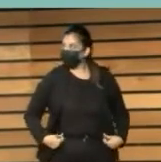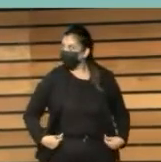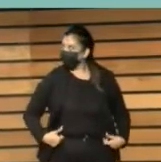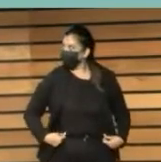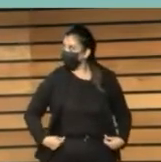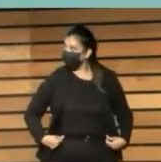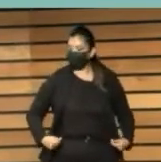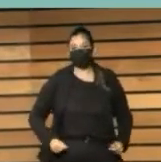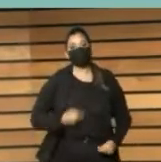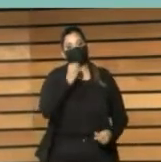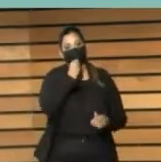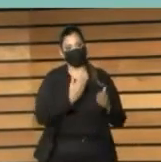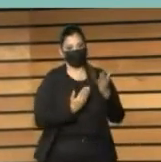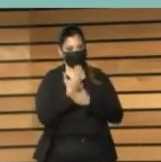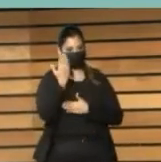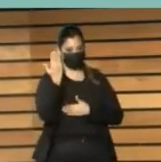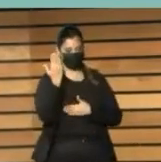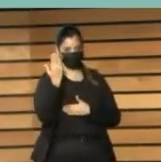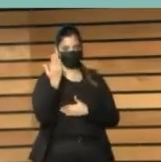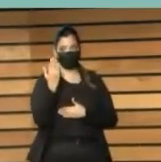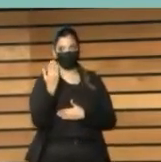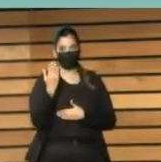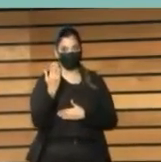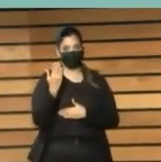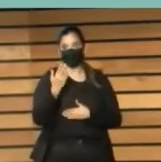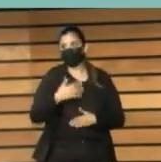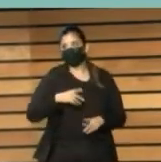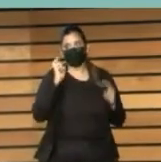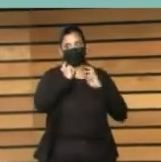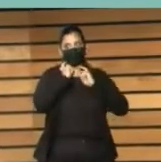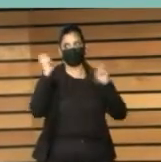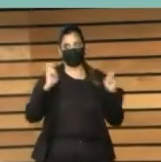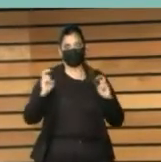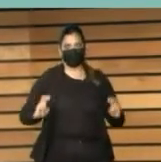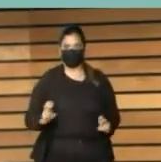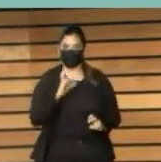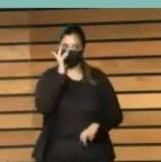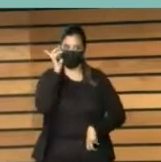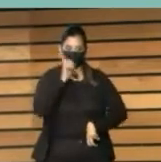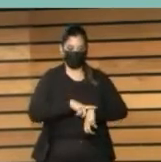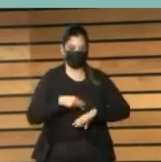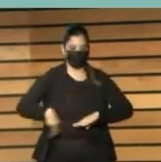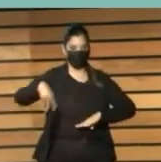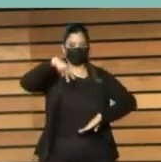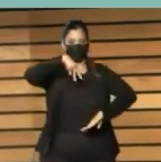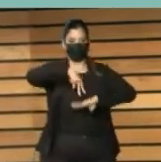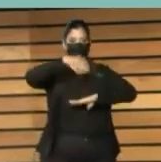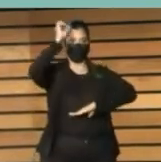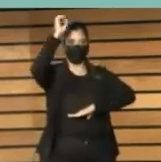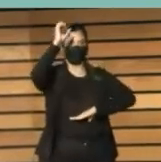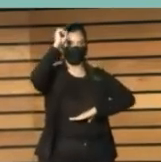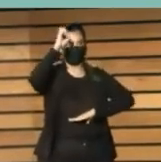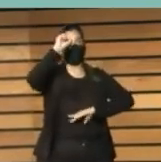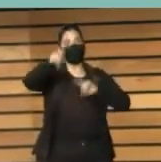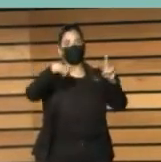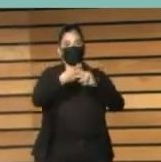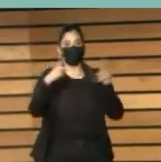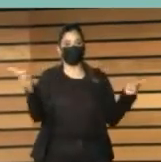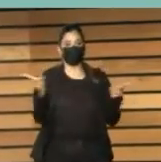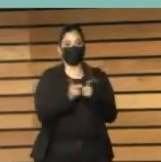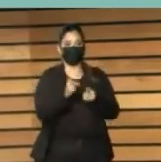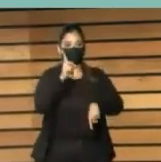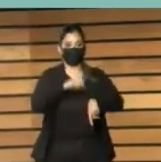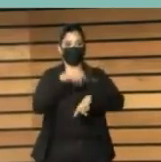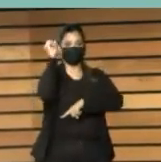Buenos días. Esto genera mucho más estrés en subir aquí arriba e intentar ser breve y